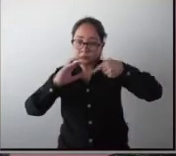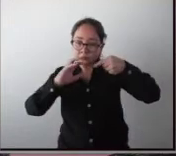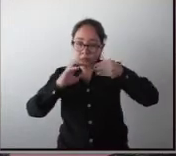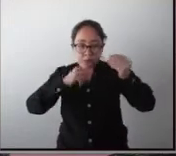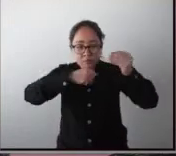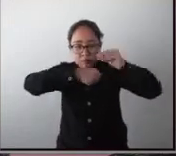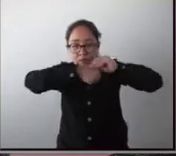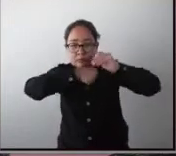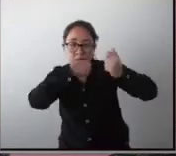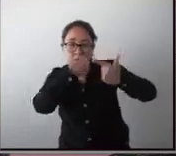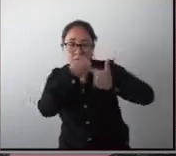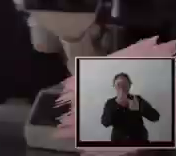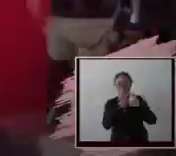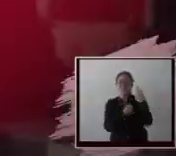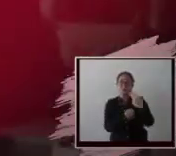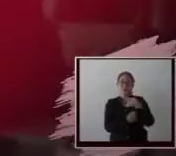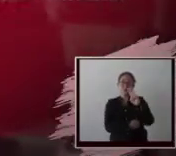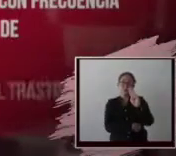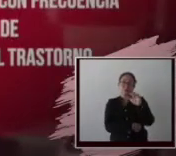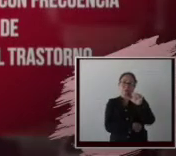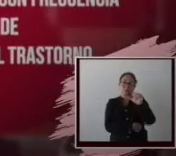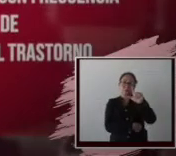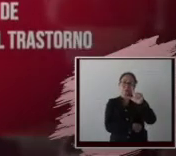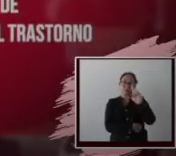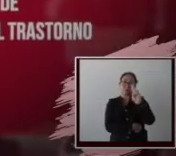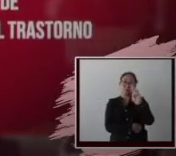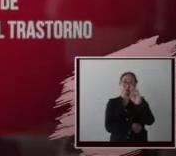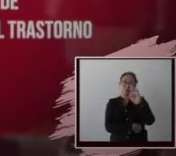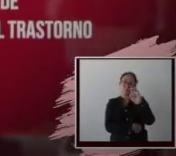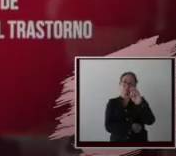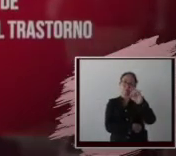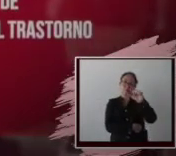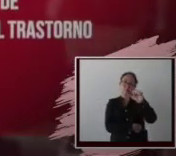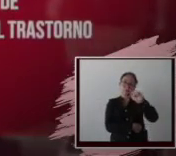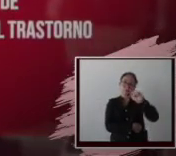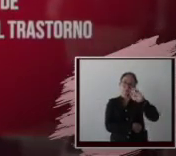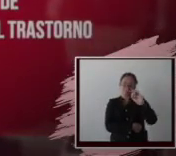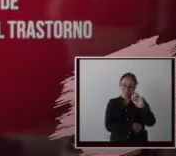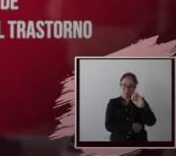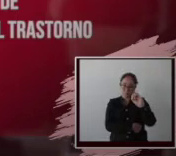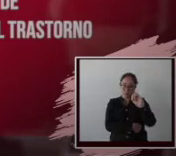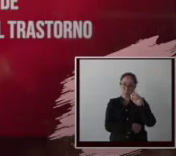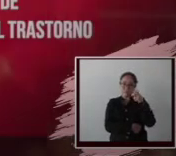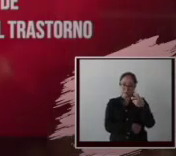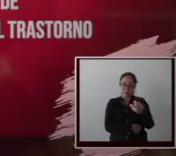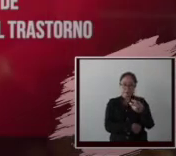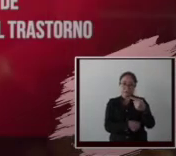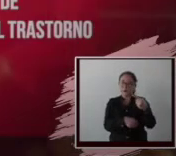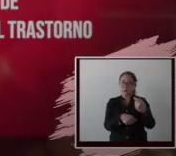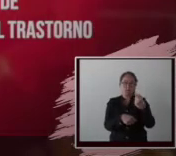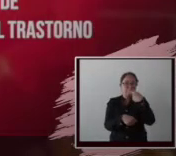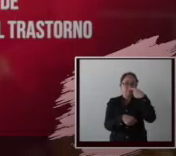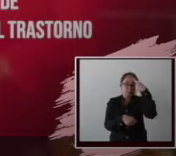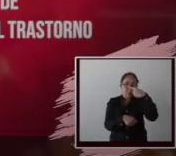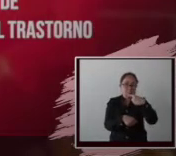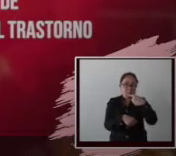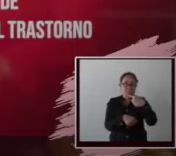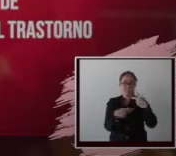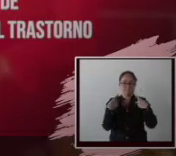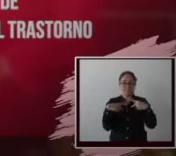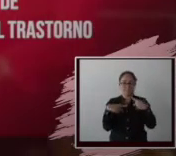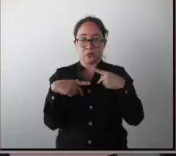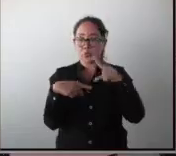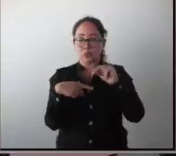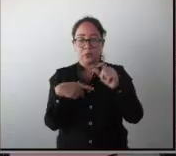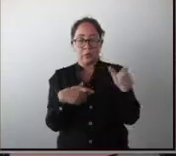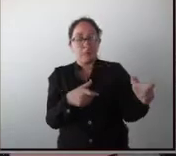lo que utilizamos, valproato, ha sido valproico, que es un medicamento antiepiléptico. Si nosotros a